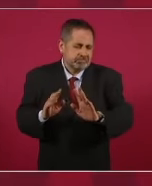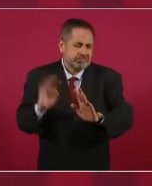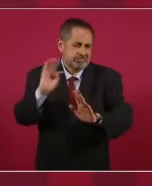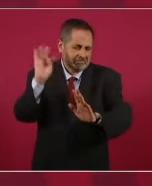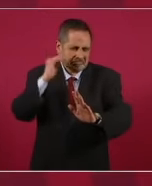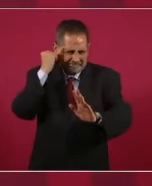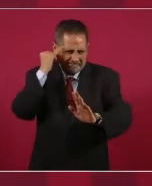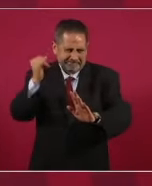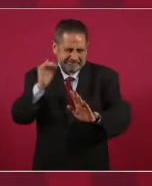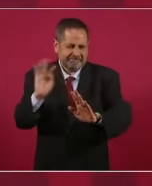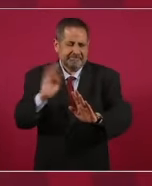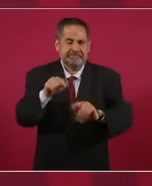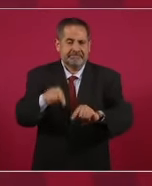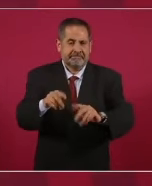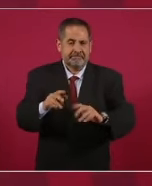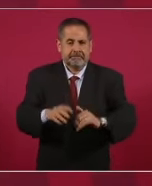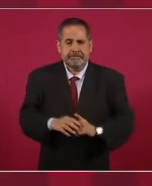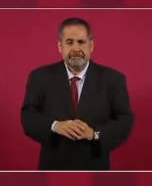o sea,